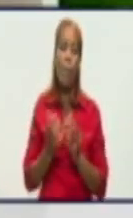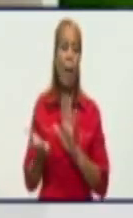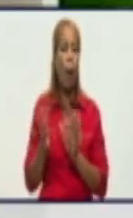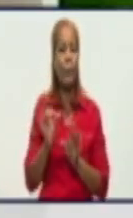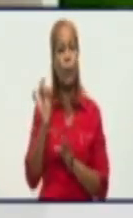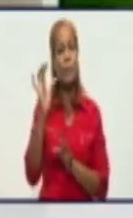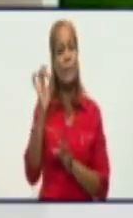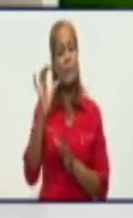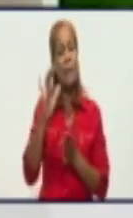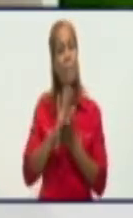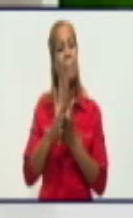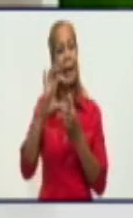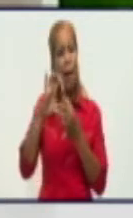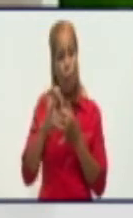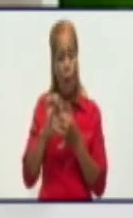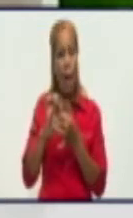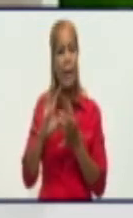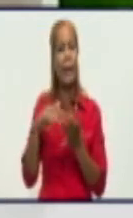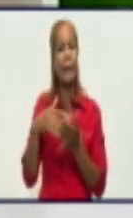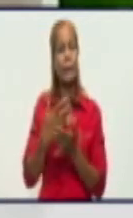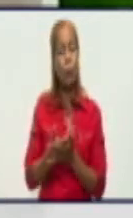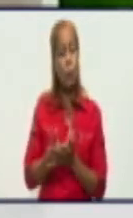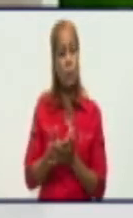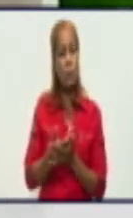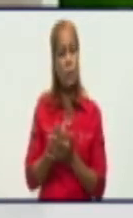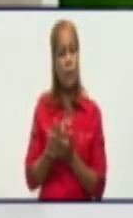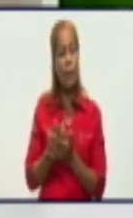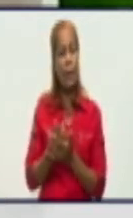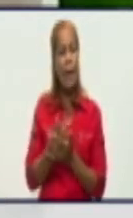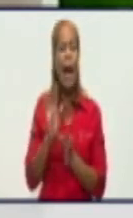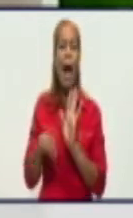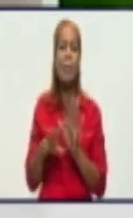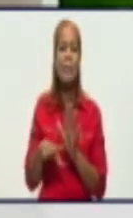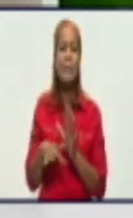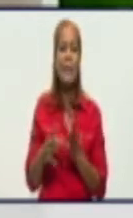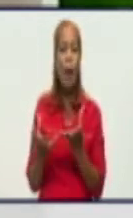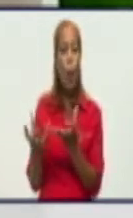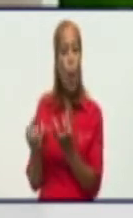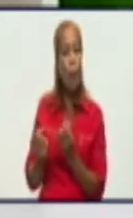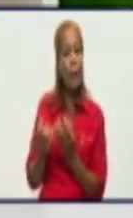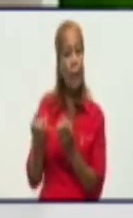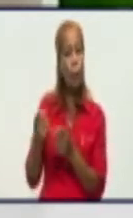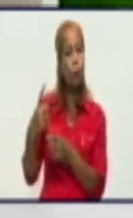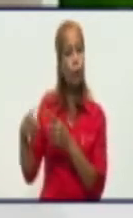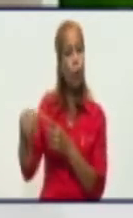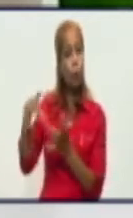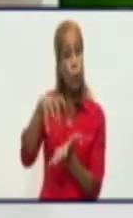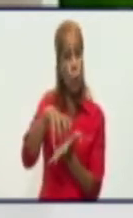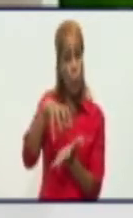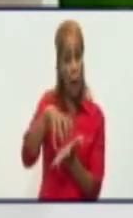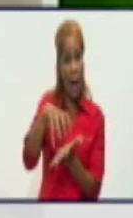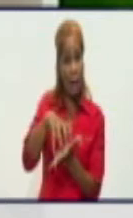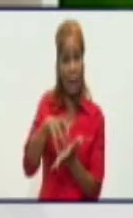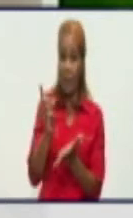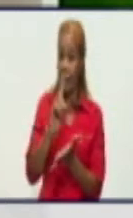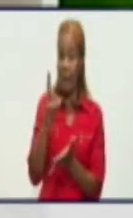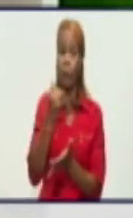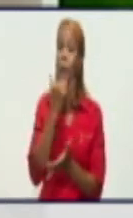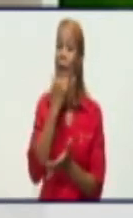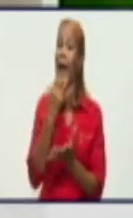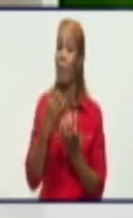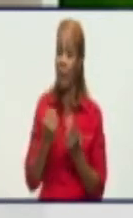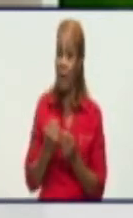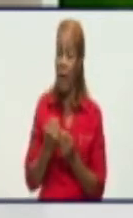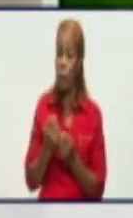5 megawatts. ¿Qué es lo que hacemos? Se coge de los bloques que estaban en plan en la madrugada, que no se afectaron. Quiere decir, para no repetir después más cargas.